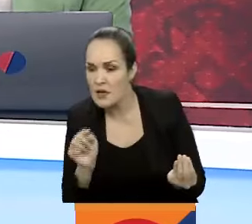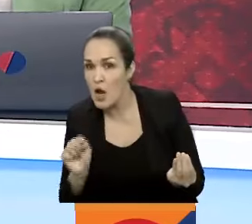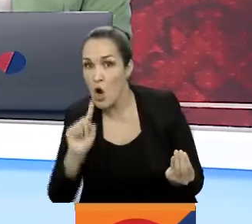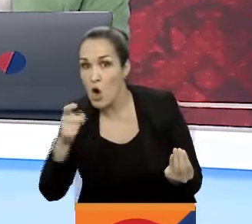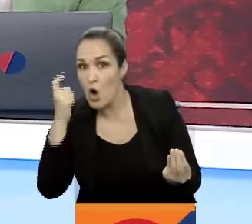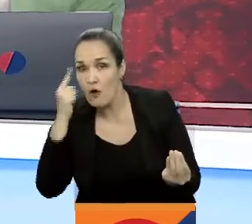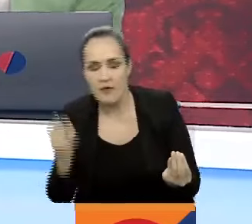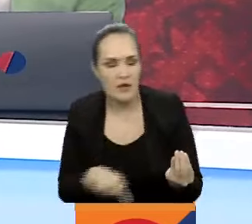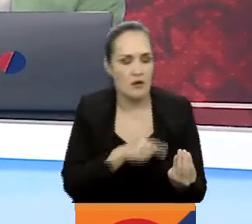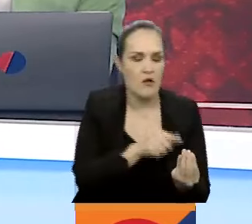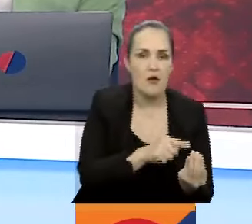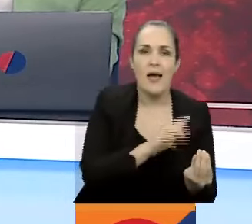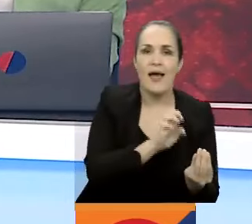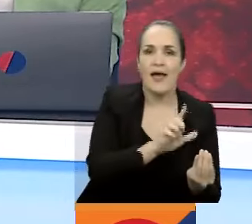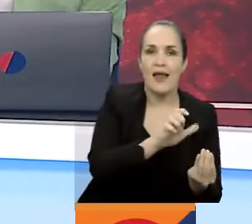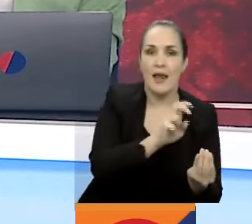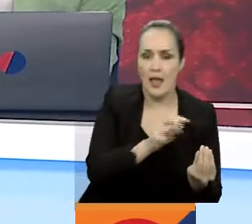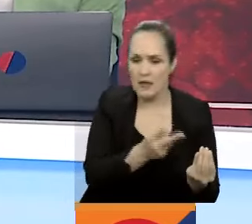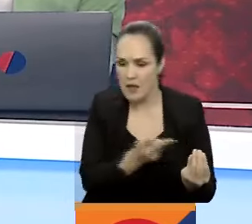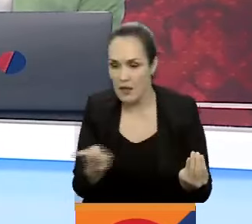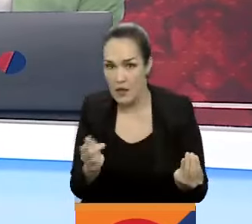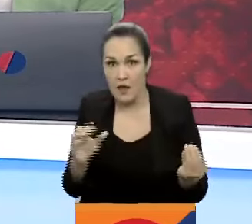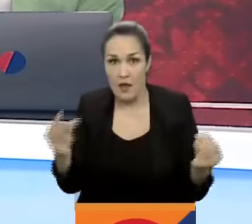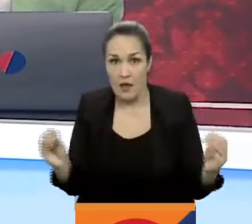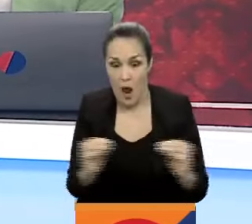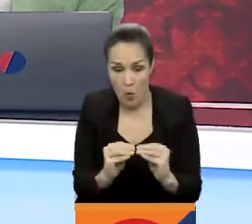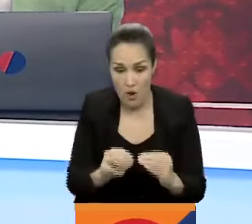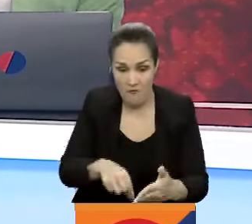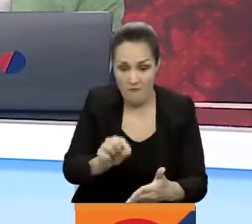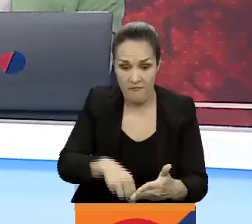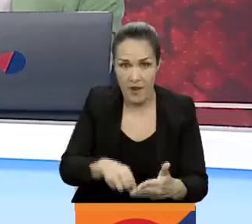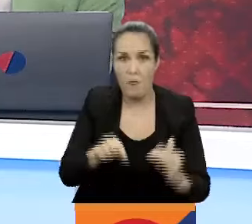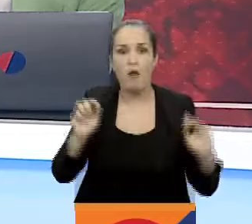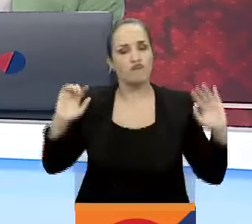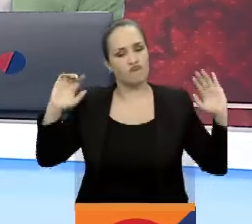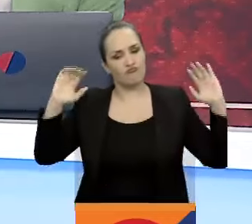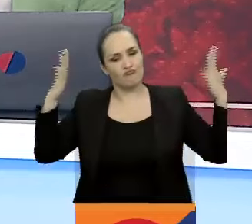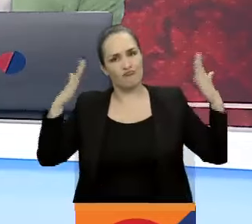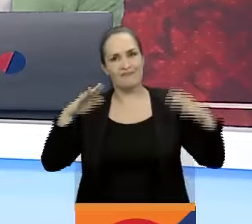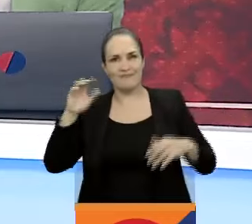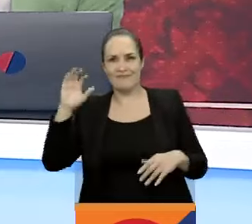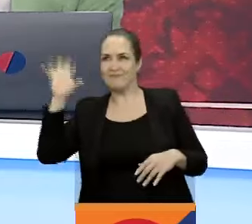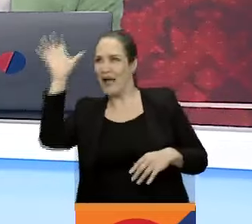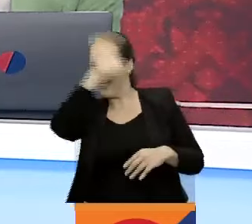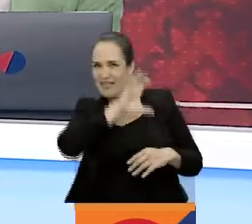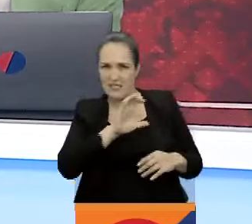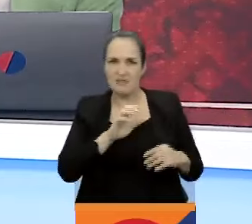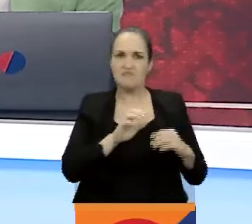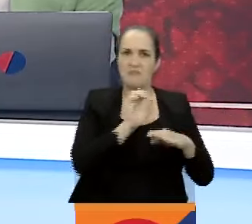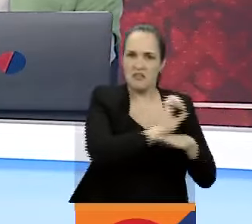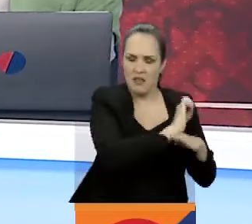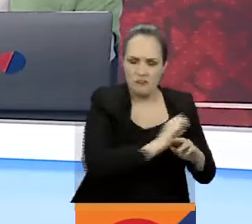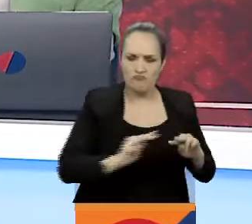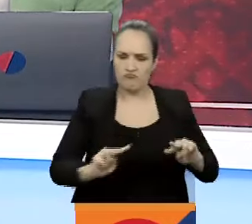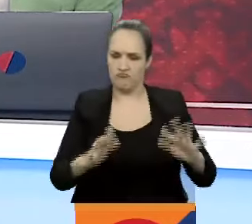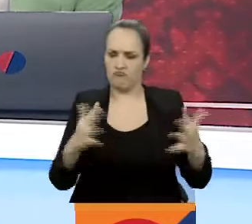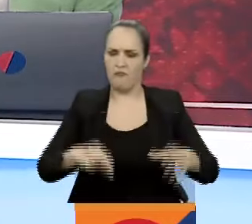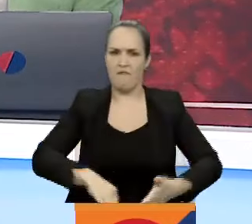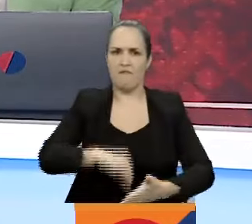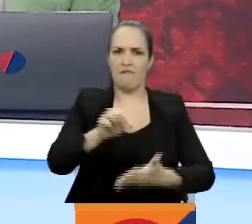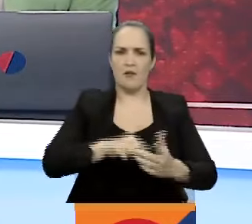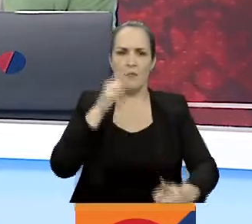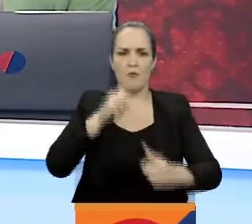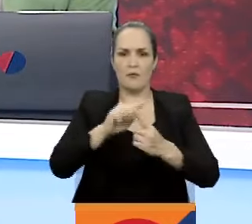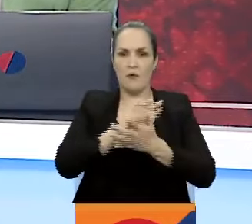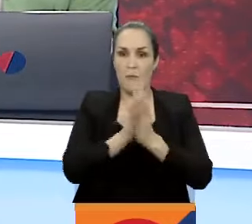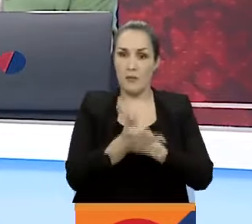liberación nacional celebraron la firma de acuerdo sobre el desarrollo del proceso de la participación de la sociedad en la construcción de la